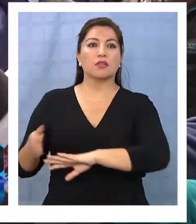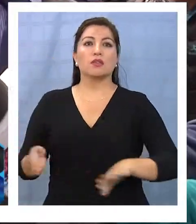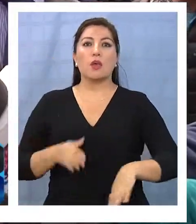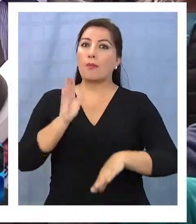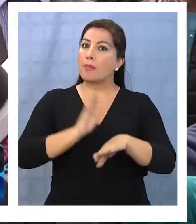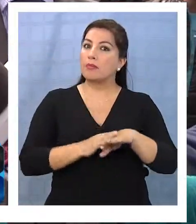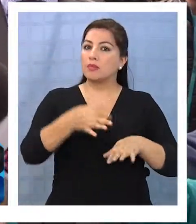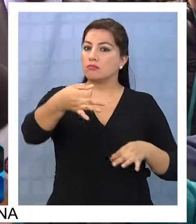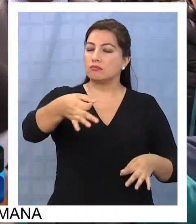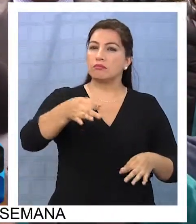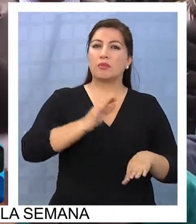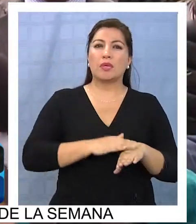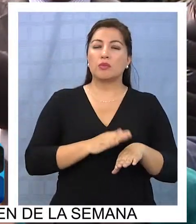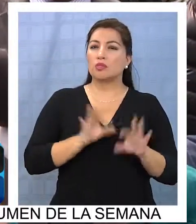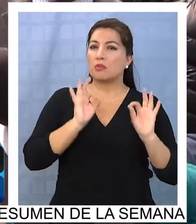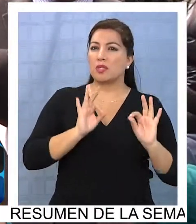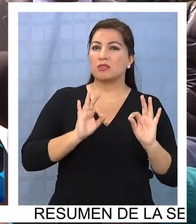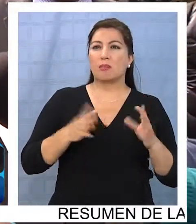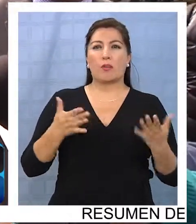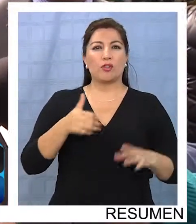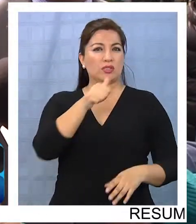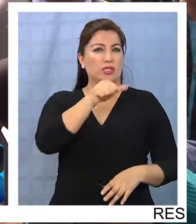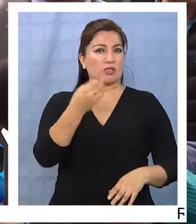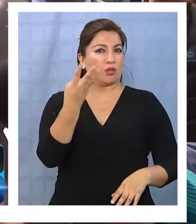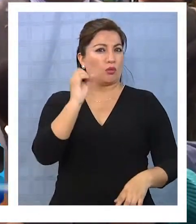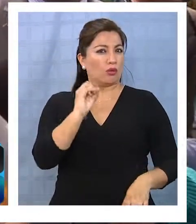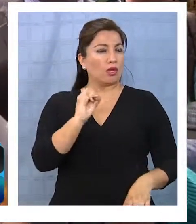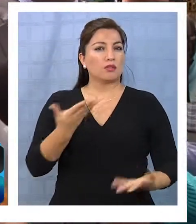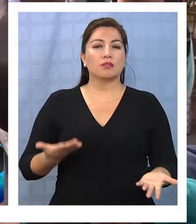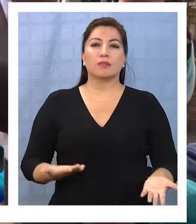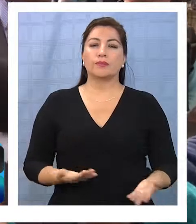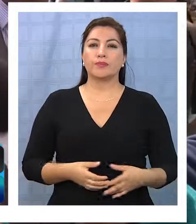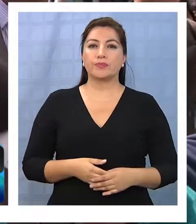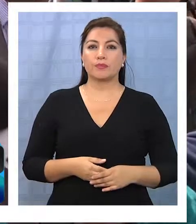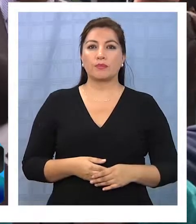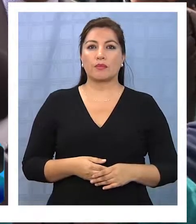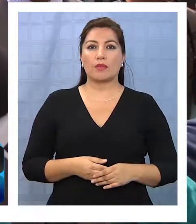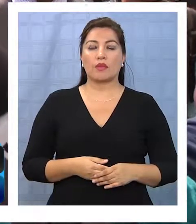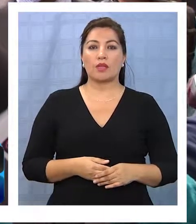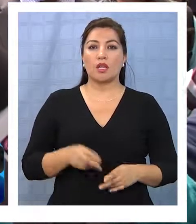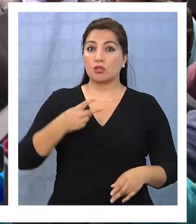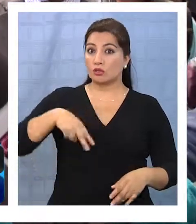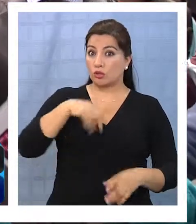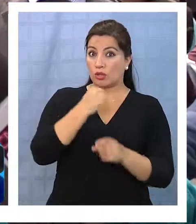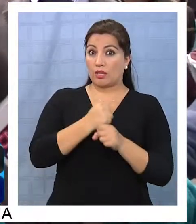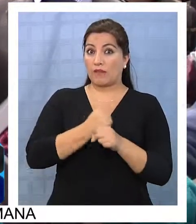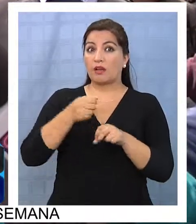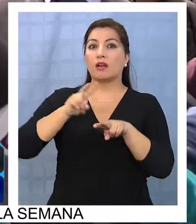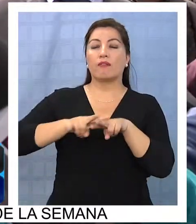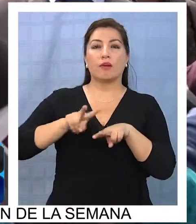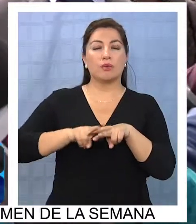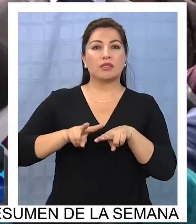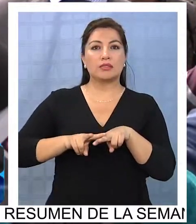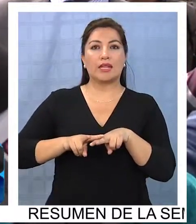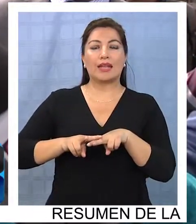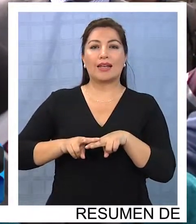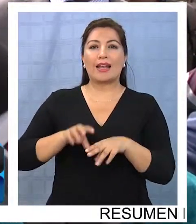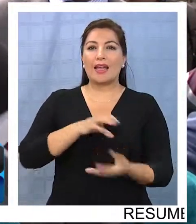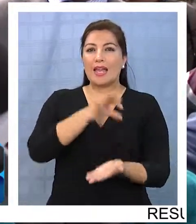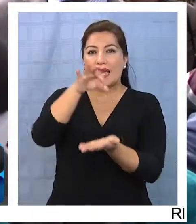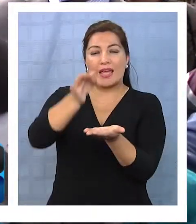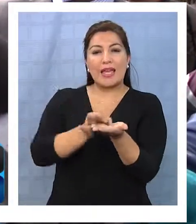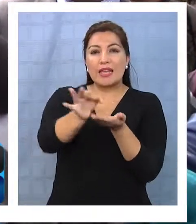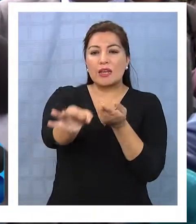para la fiesta de La Tirana fueron aproximadamente 640. y los trabajos que vamos a realizar en La Tirana mismo